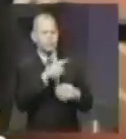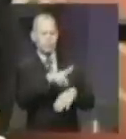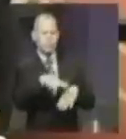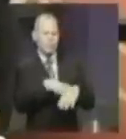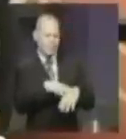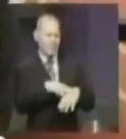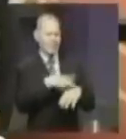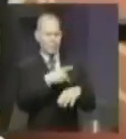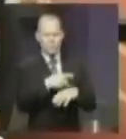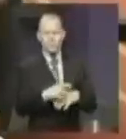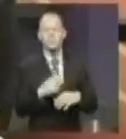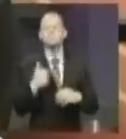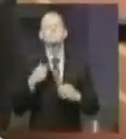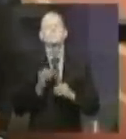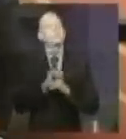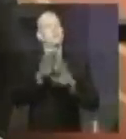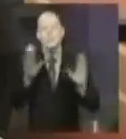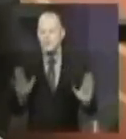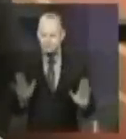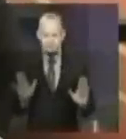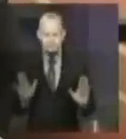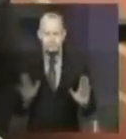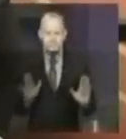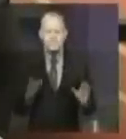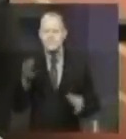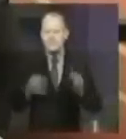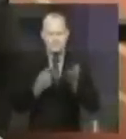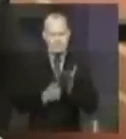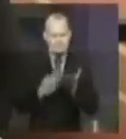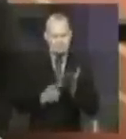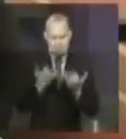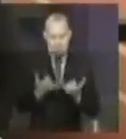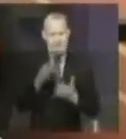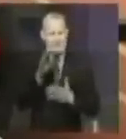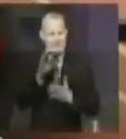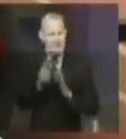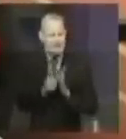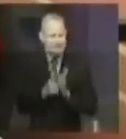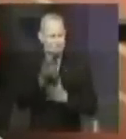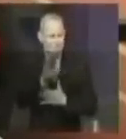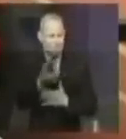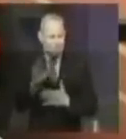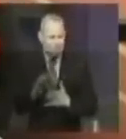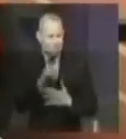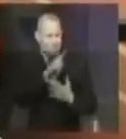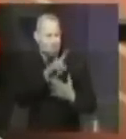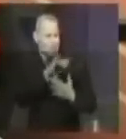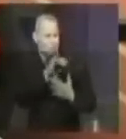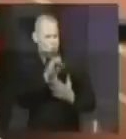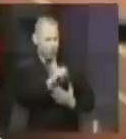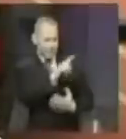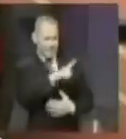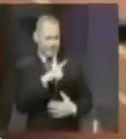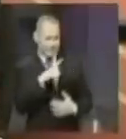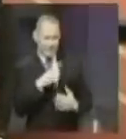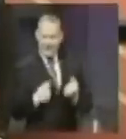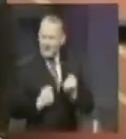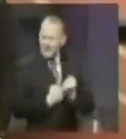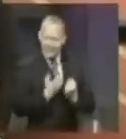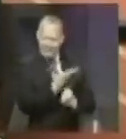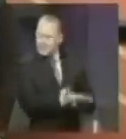posición es clara. Como cuestión de hecho, si estamos discutiendo la 99 hoy es porque la legislatura de Luis y Luis la respaldaron.